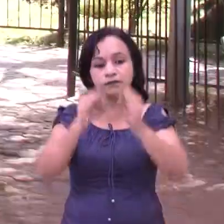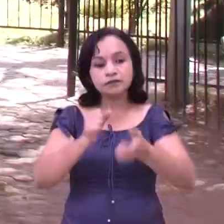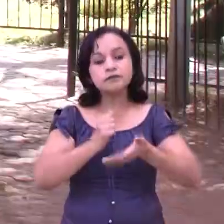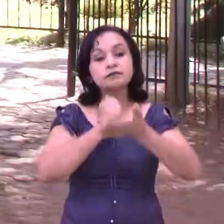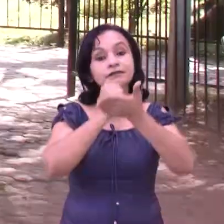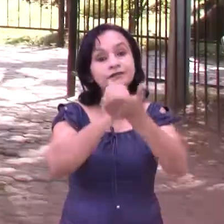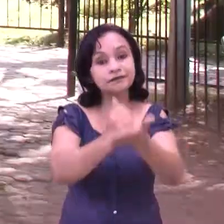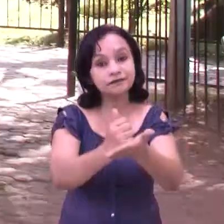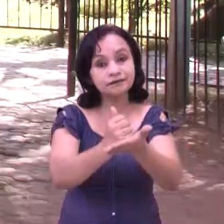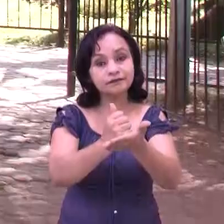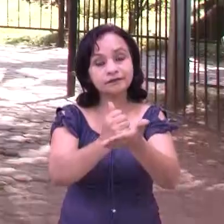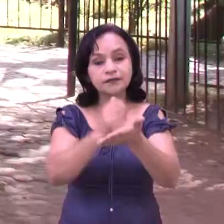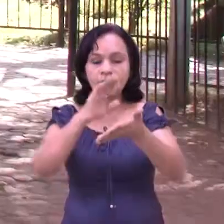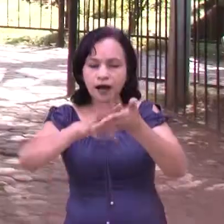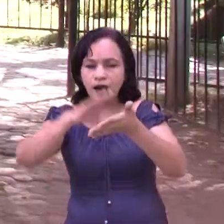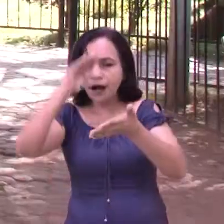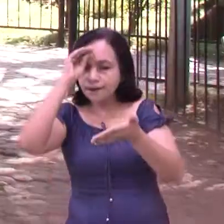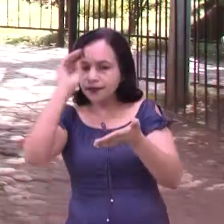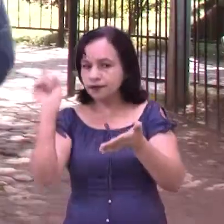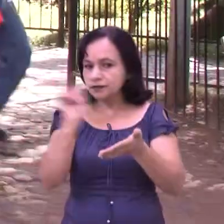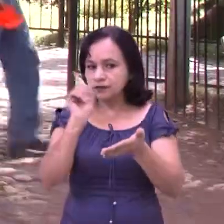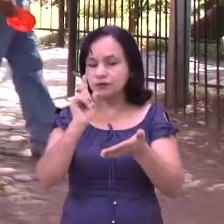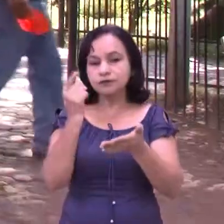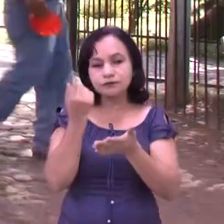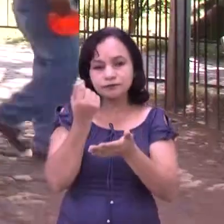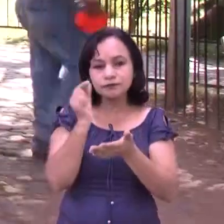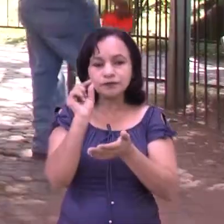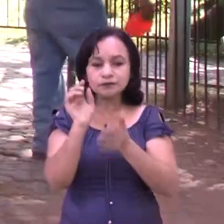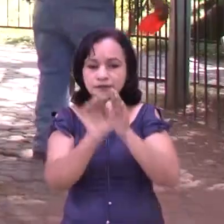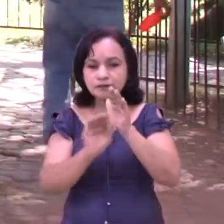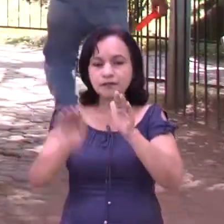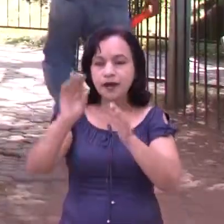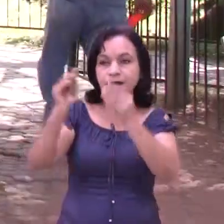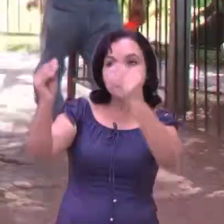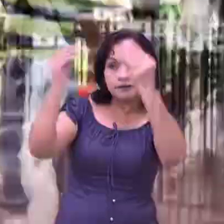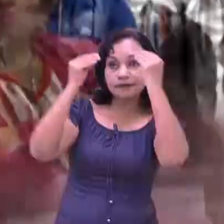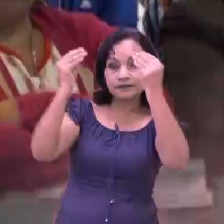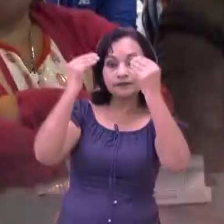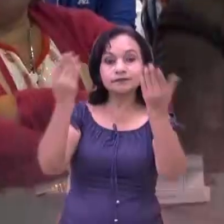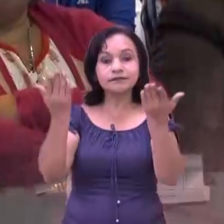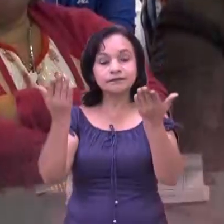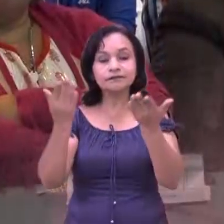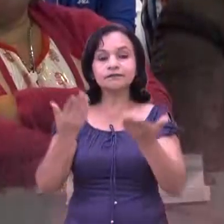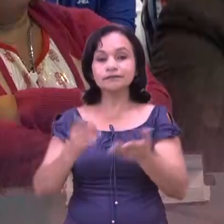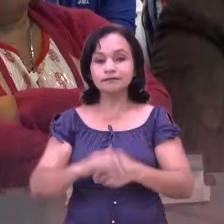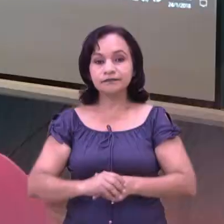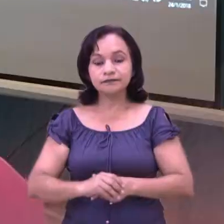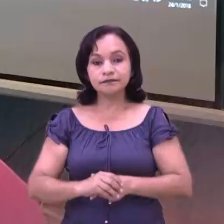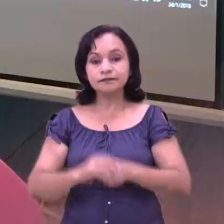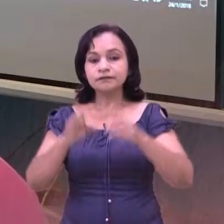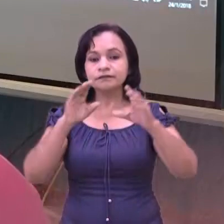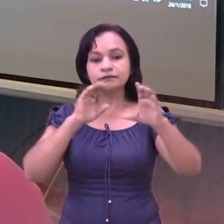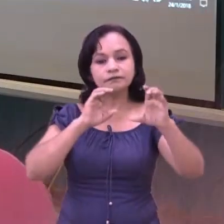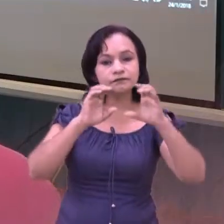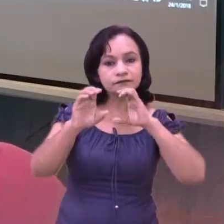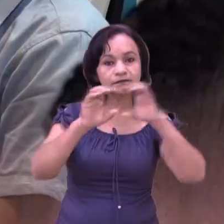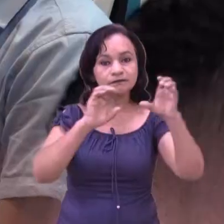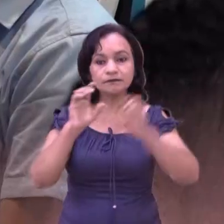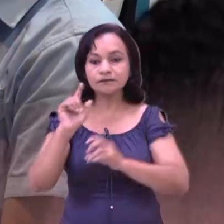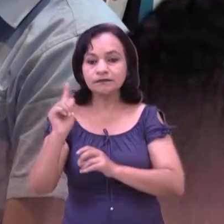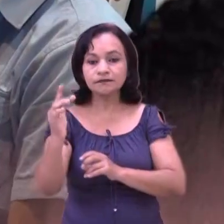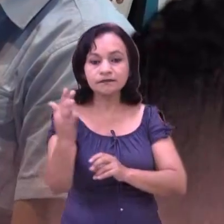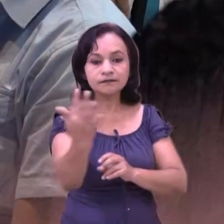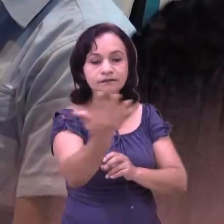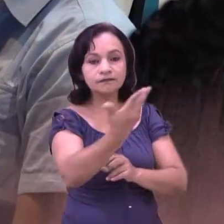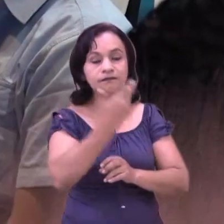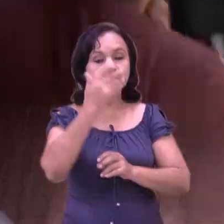no estamos aprendidos, pues nos hace un poquito más a la hora de ser técnicos. La comunicación a nivel de todos los sectores del